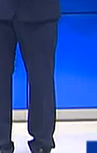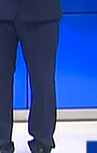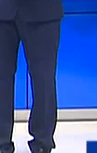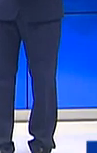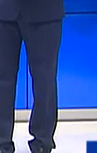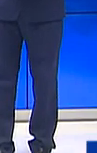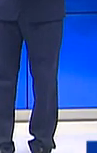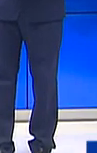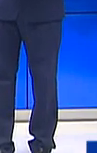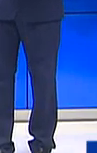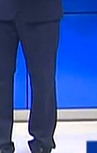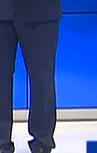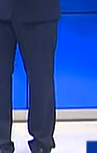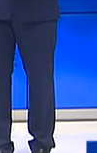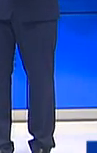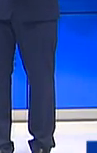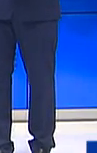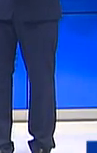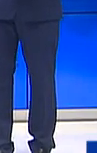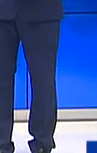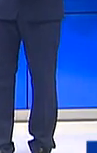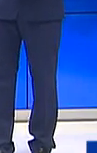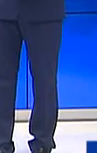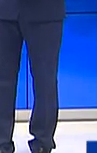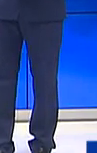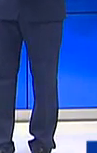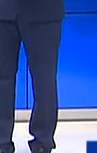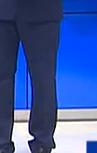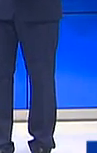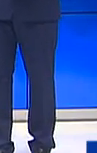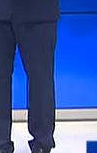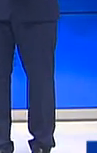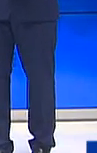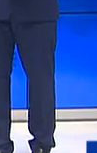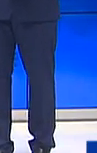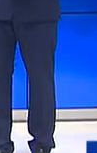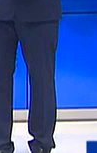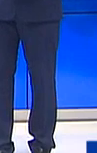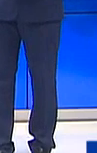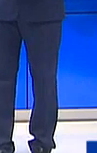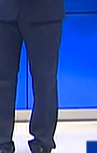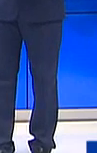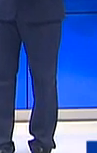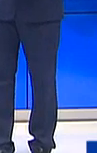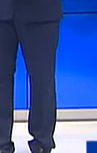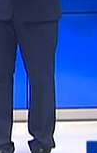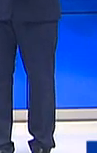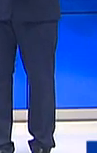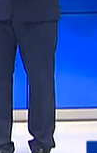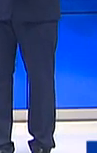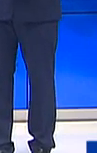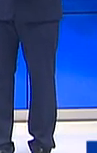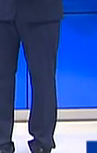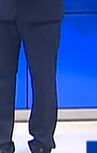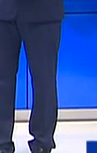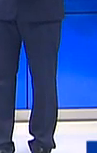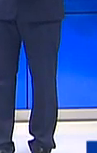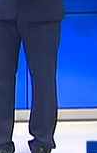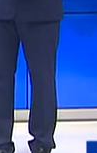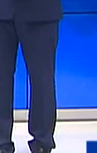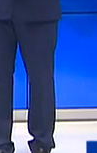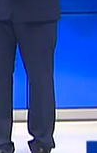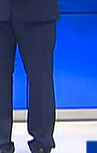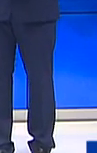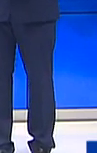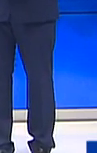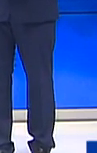La consulta externa de los hospitales nacionales continúa cerrada. El mandatario hacía ver la necesidad del funcionamiento de los mismos, así